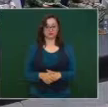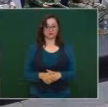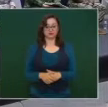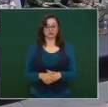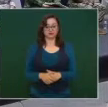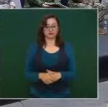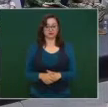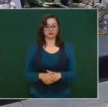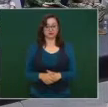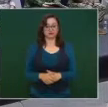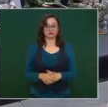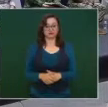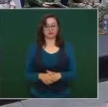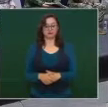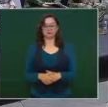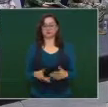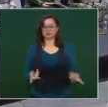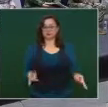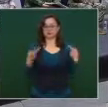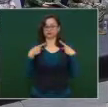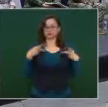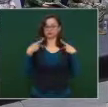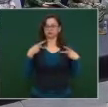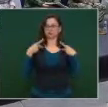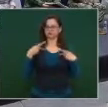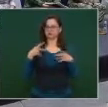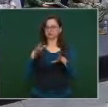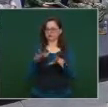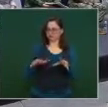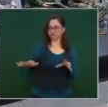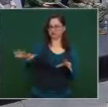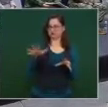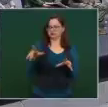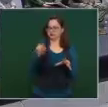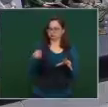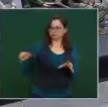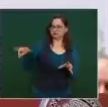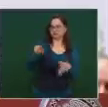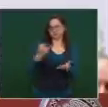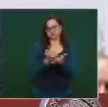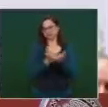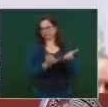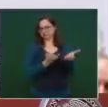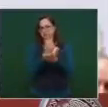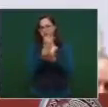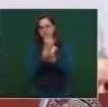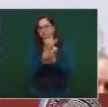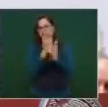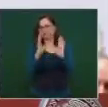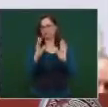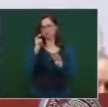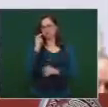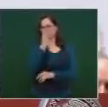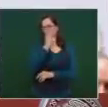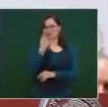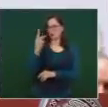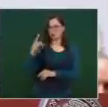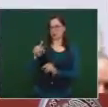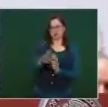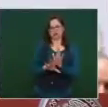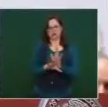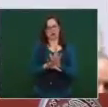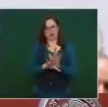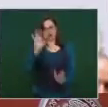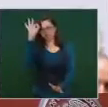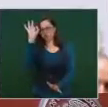sean los ciudadanos los que elijan